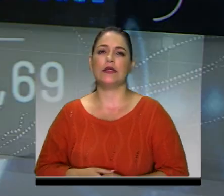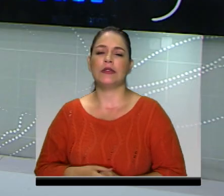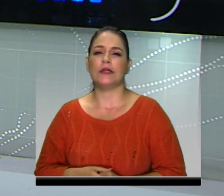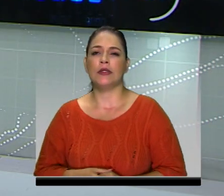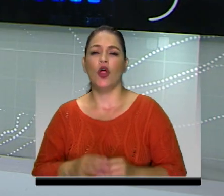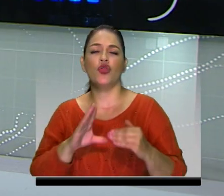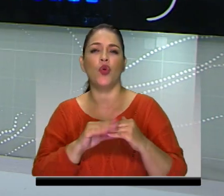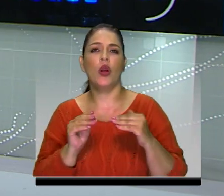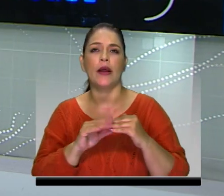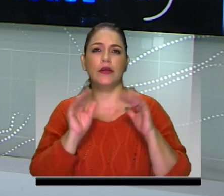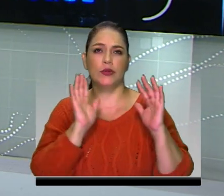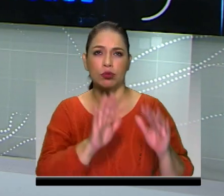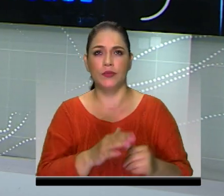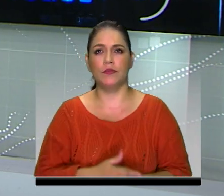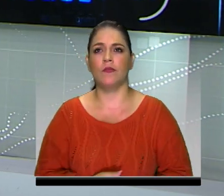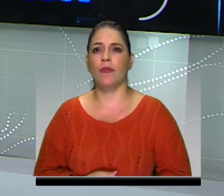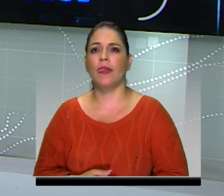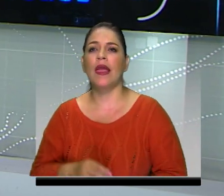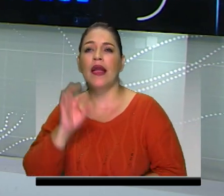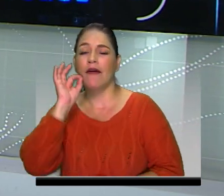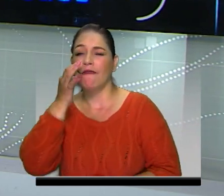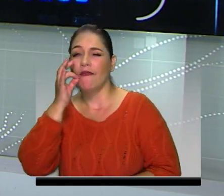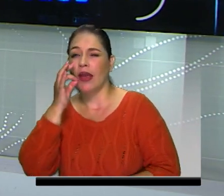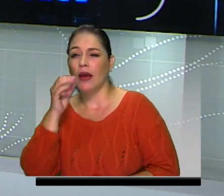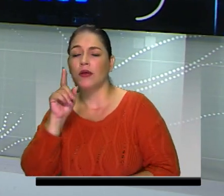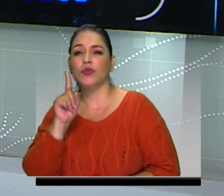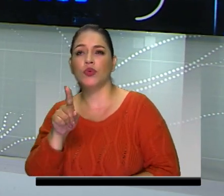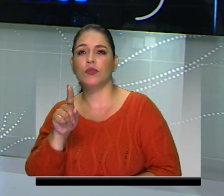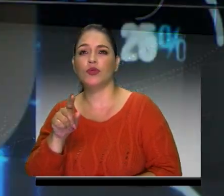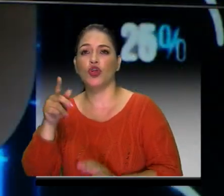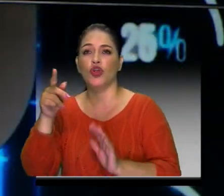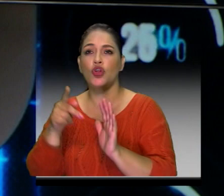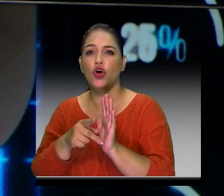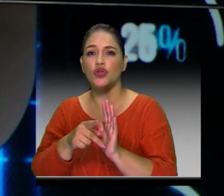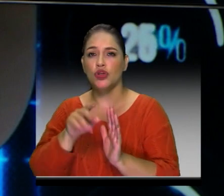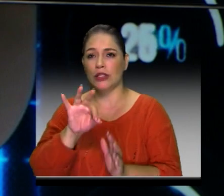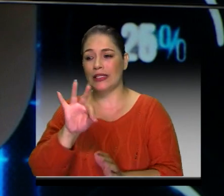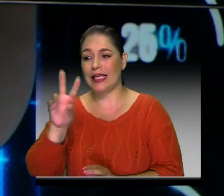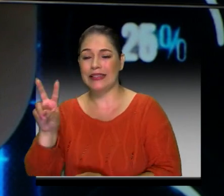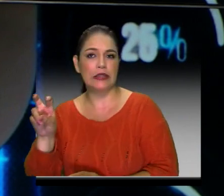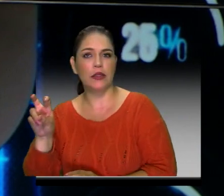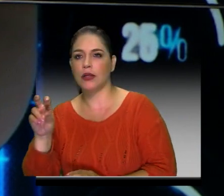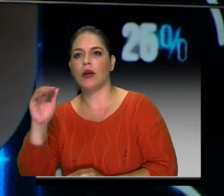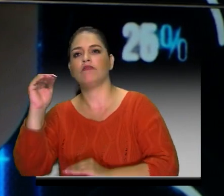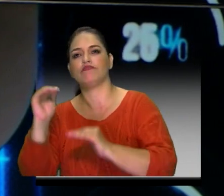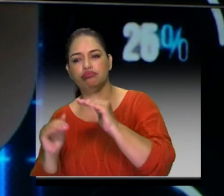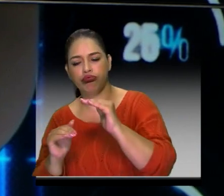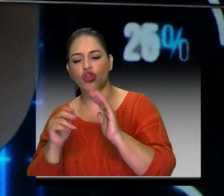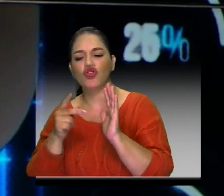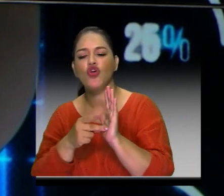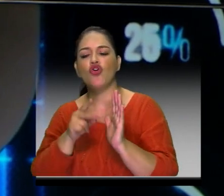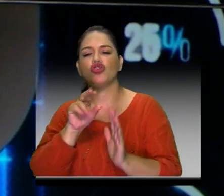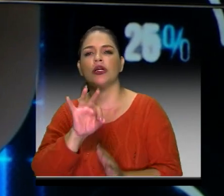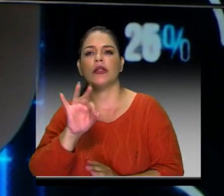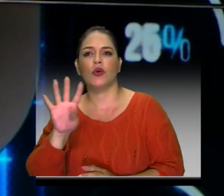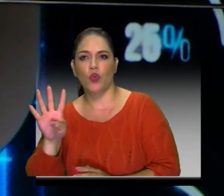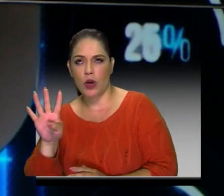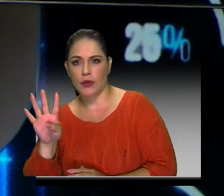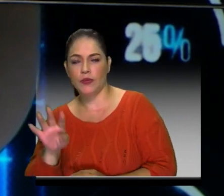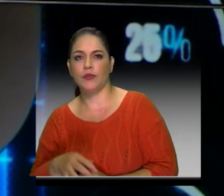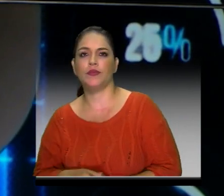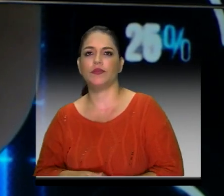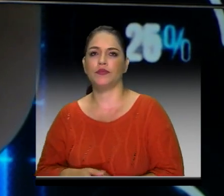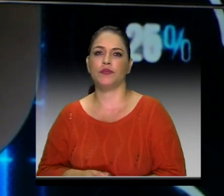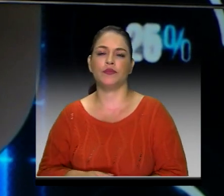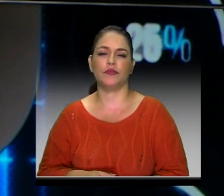barril de petróleo Bren, la libra de café en Nueva York, que estaba en 2.37, descendió 3 centavos de dólar y cerró